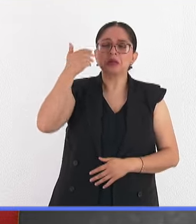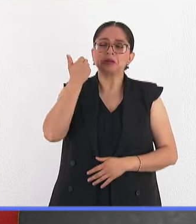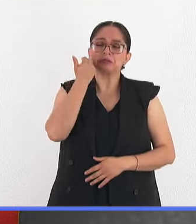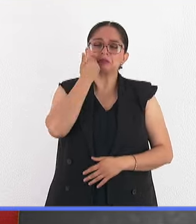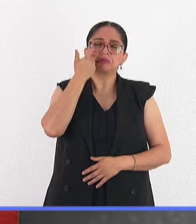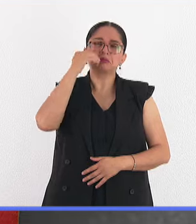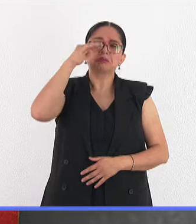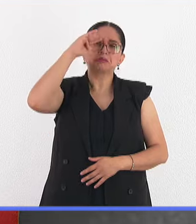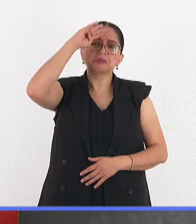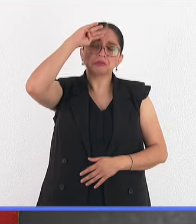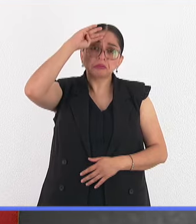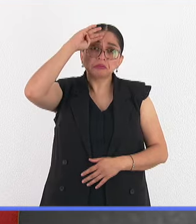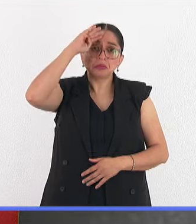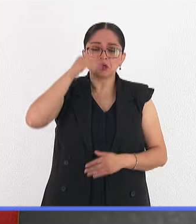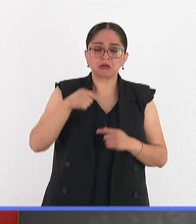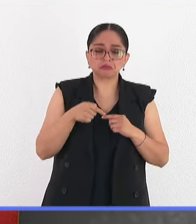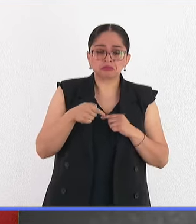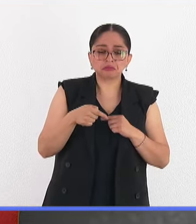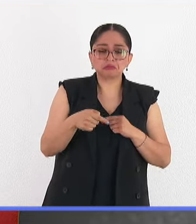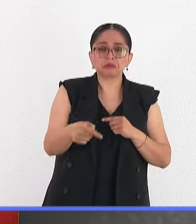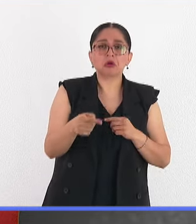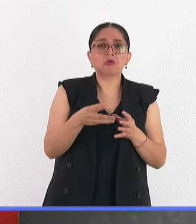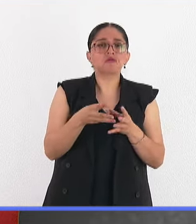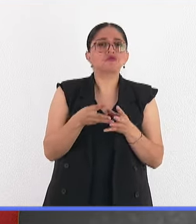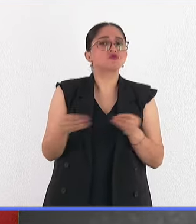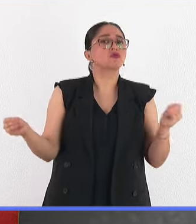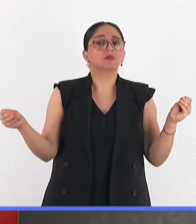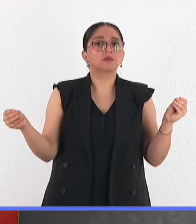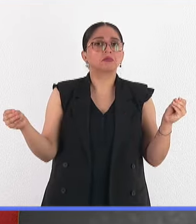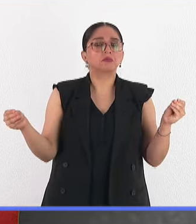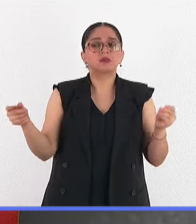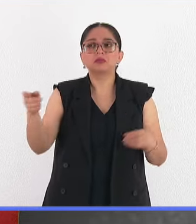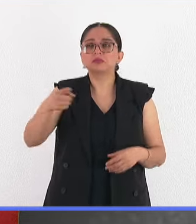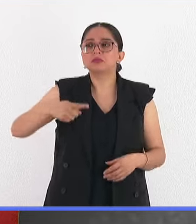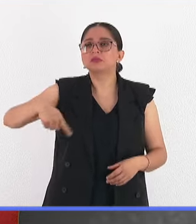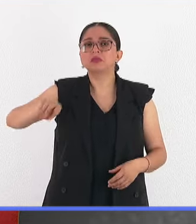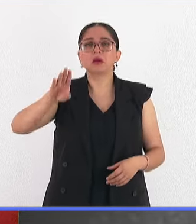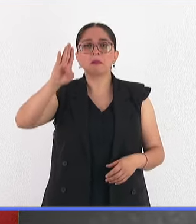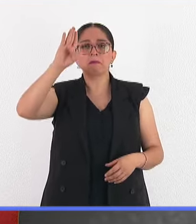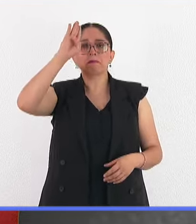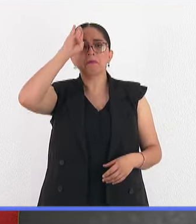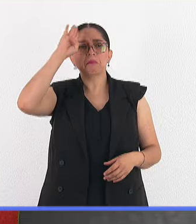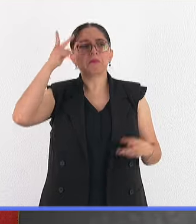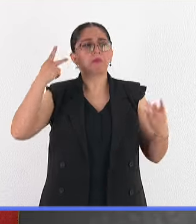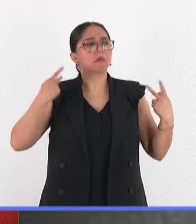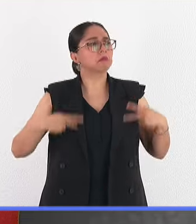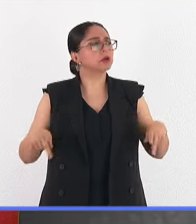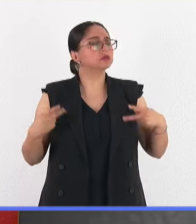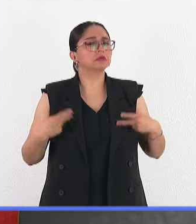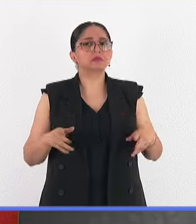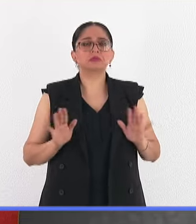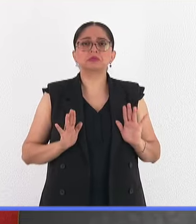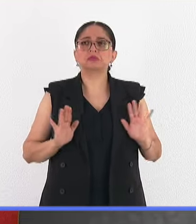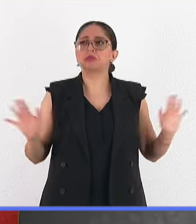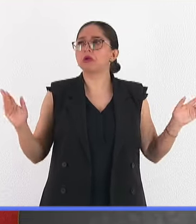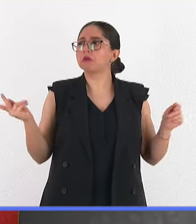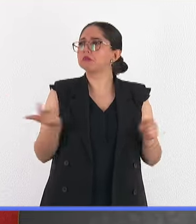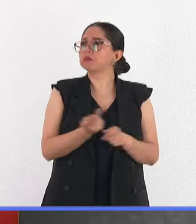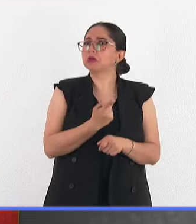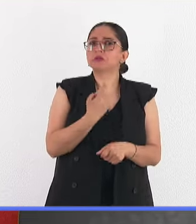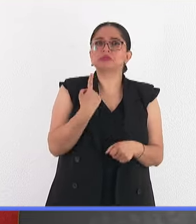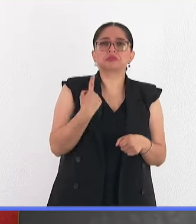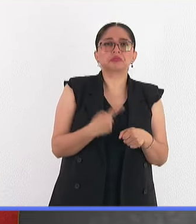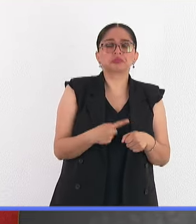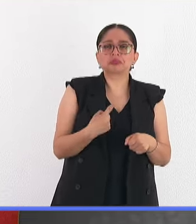pocos días estos síntomas desaparecen. Entonces, las personas no prestaron mucha atención a estos síntomas y como